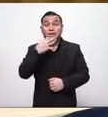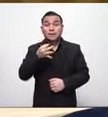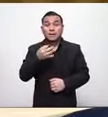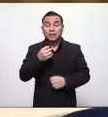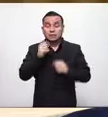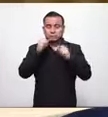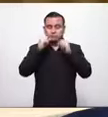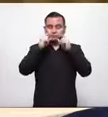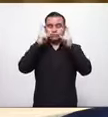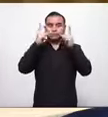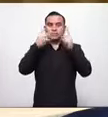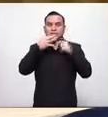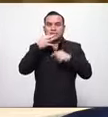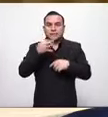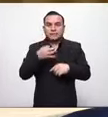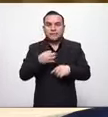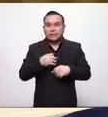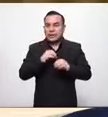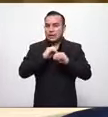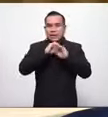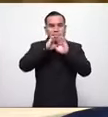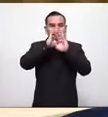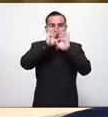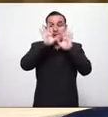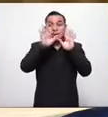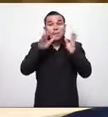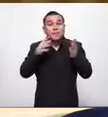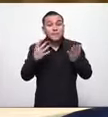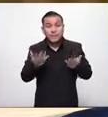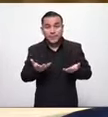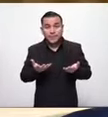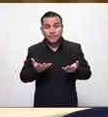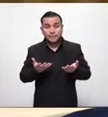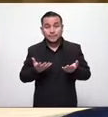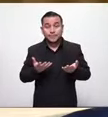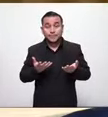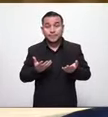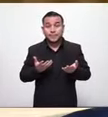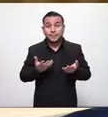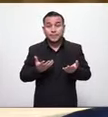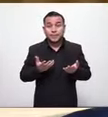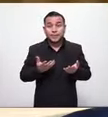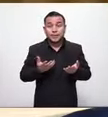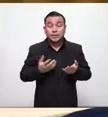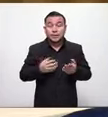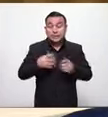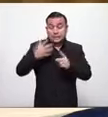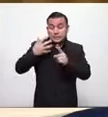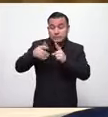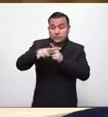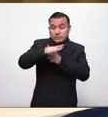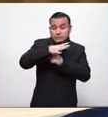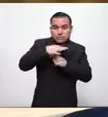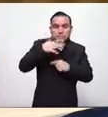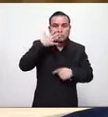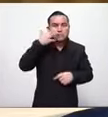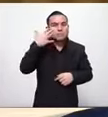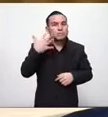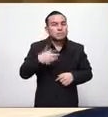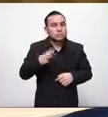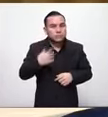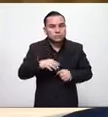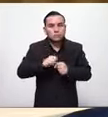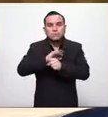vez me convenzo más que estamos entre una situación bastante grave